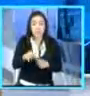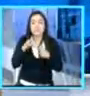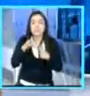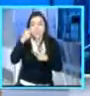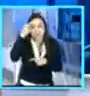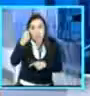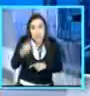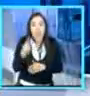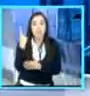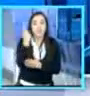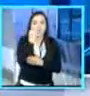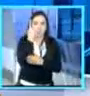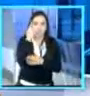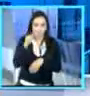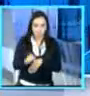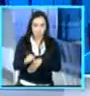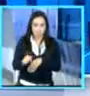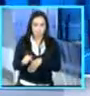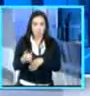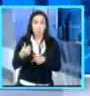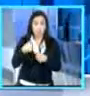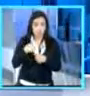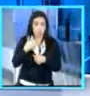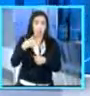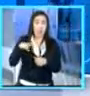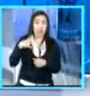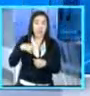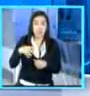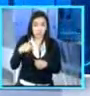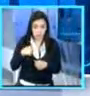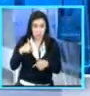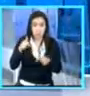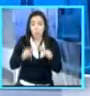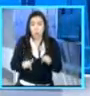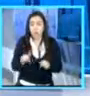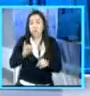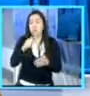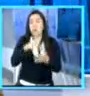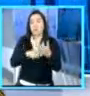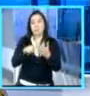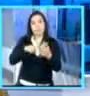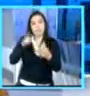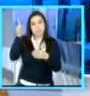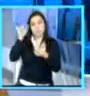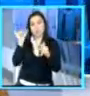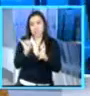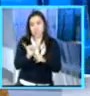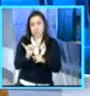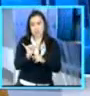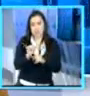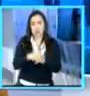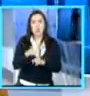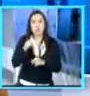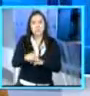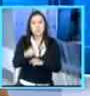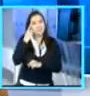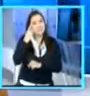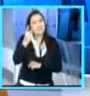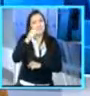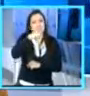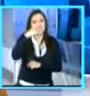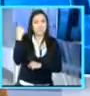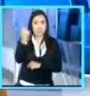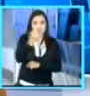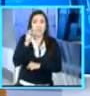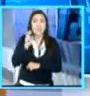Guatemala, sino también para la región. En mi país, Argentina, se votó hoy también. Es cierto. Entonces, creo que más allá del panorama que